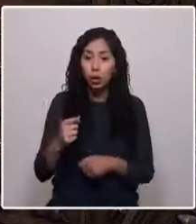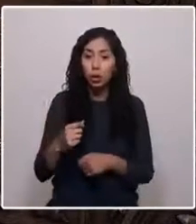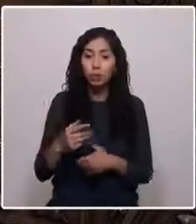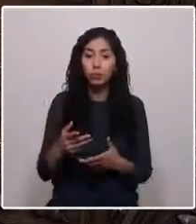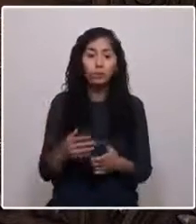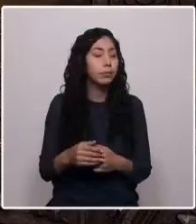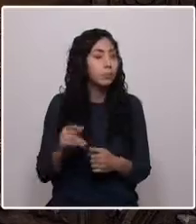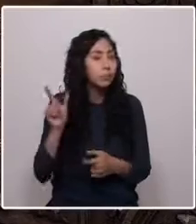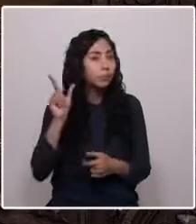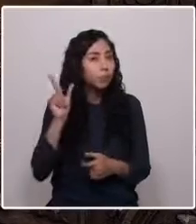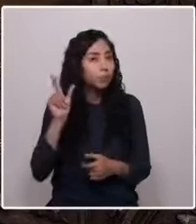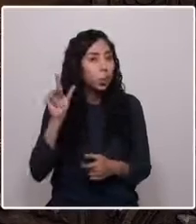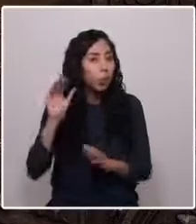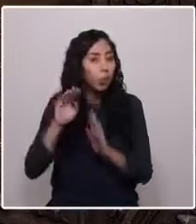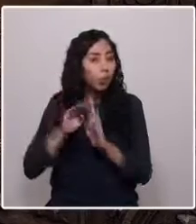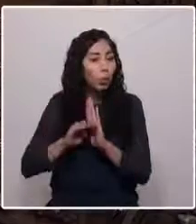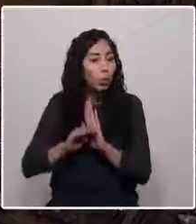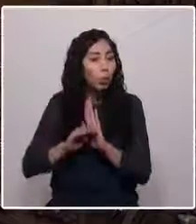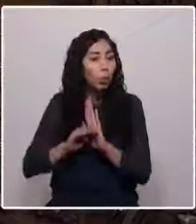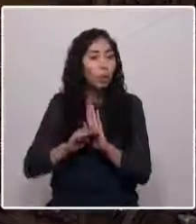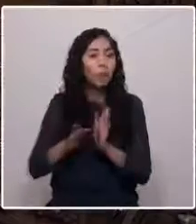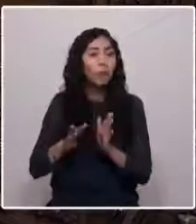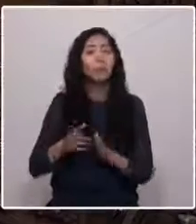fortuna de dirigirme a ustedes. Muchas gracias.